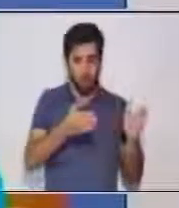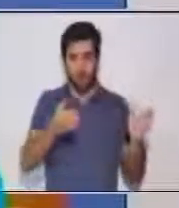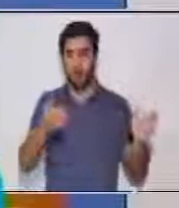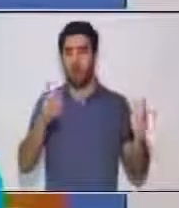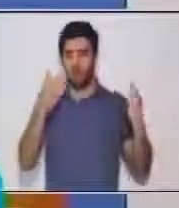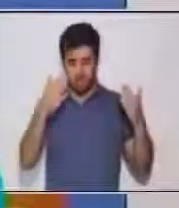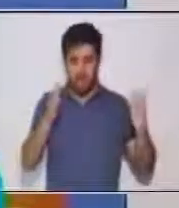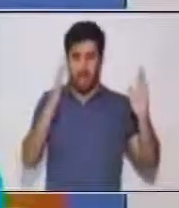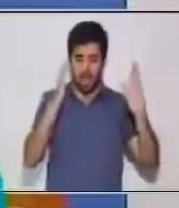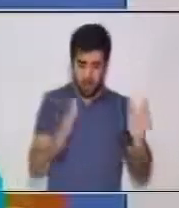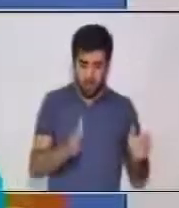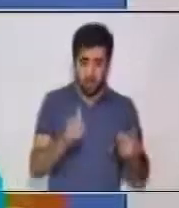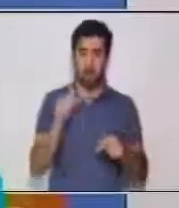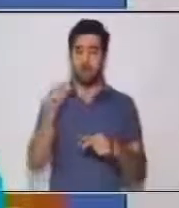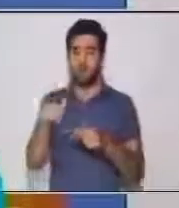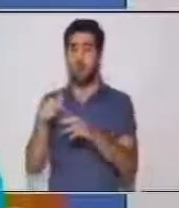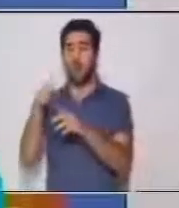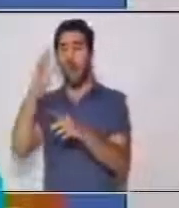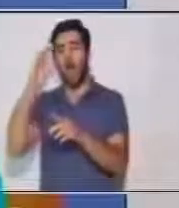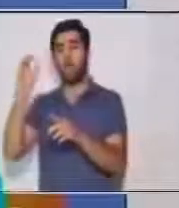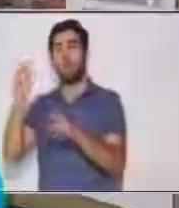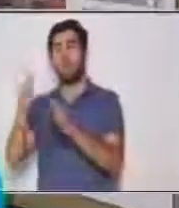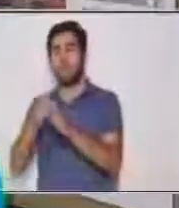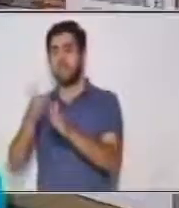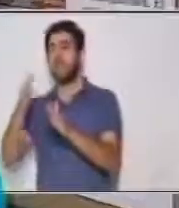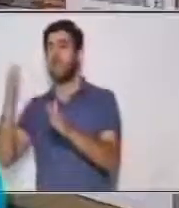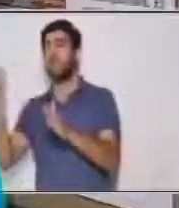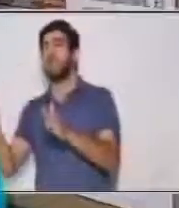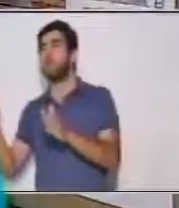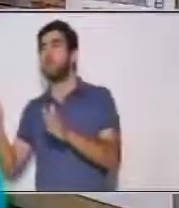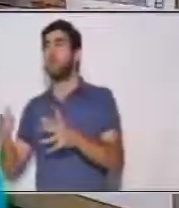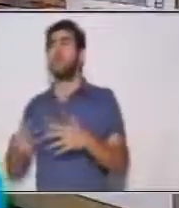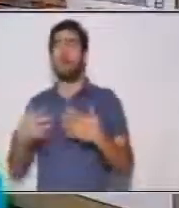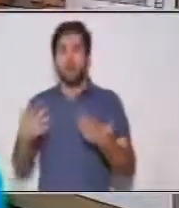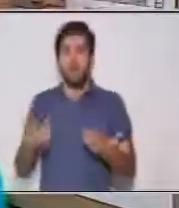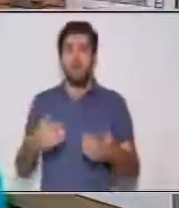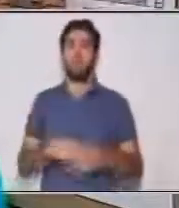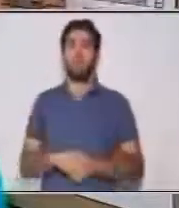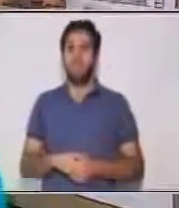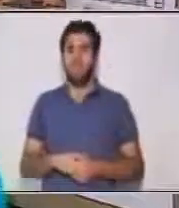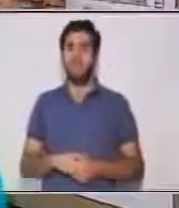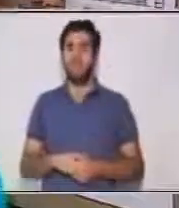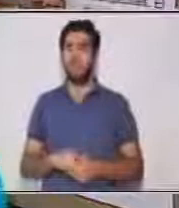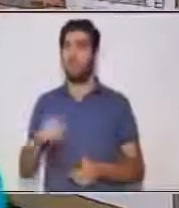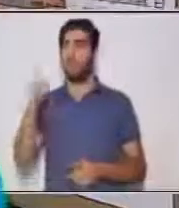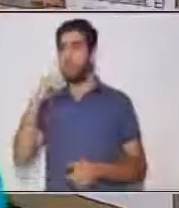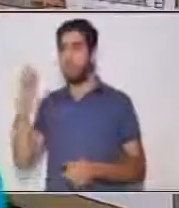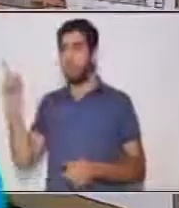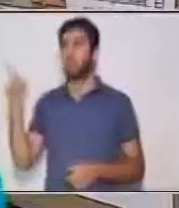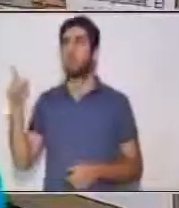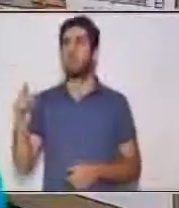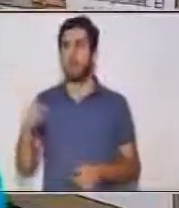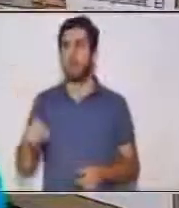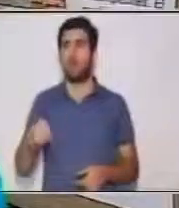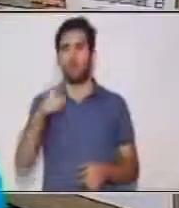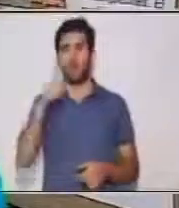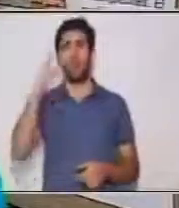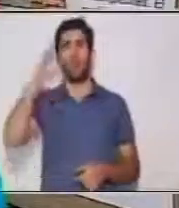ganó 6 a 0 a Escolandia en un encuentro amistoso. Ese es el hecho. Y la opinión es,